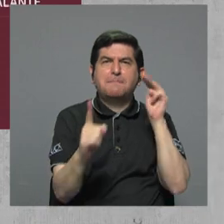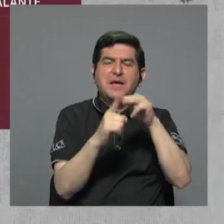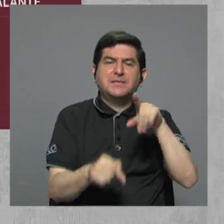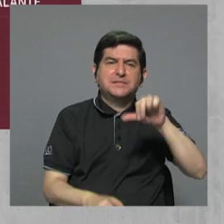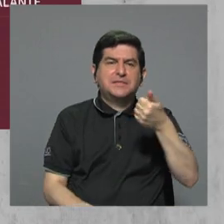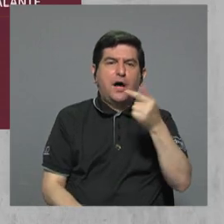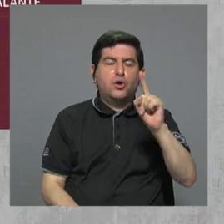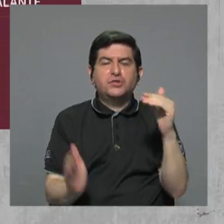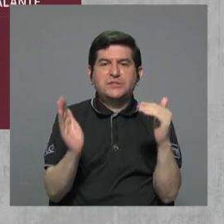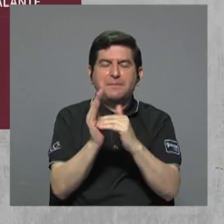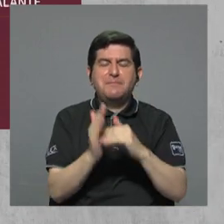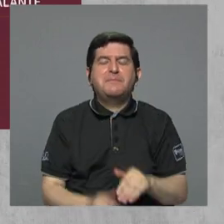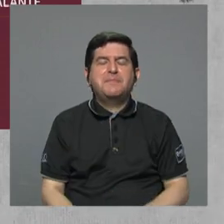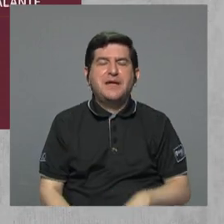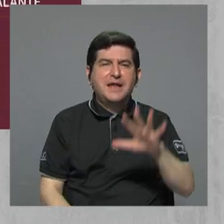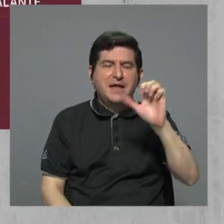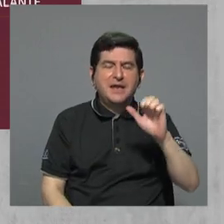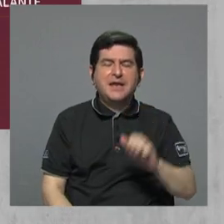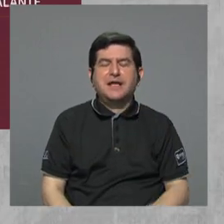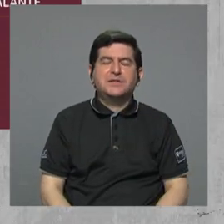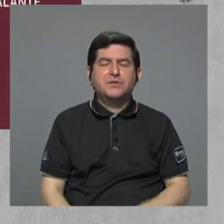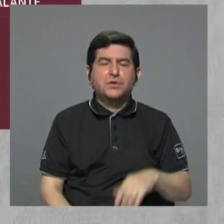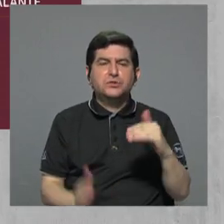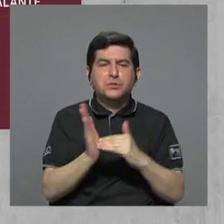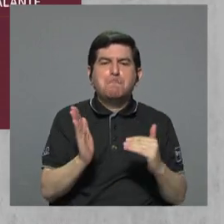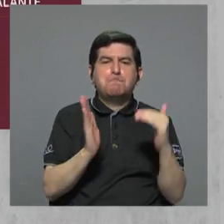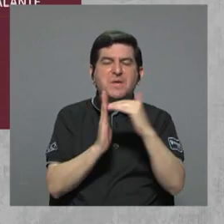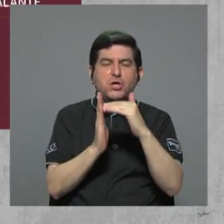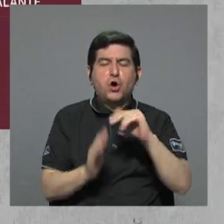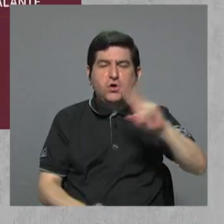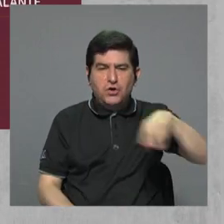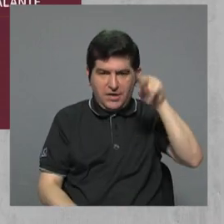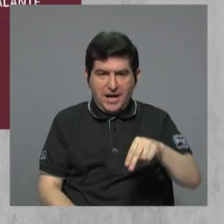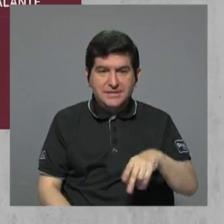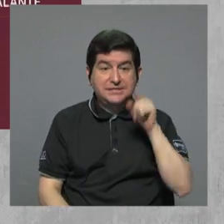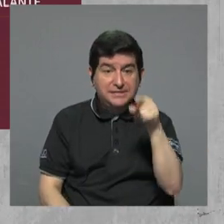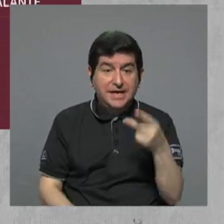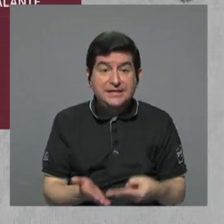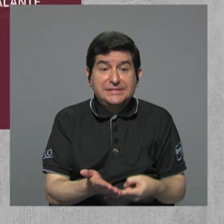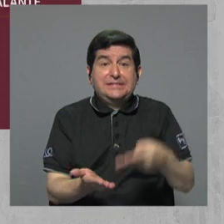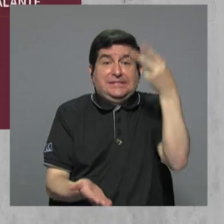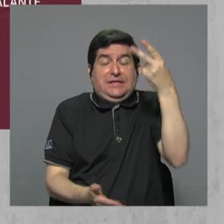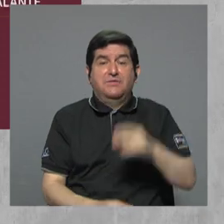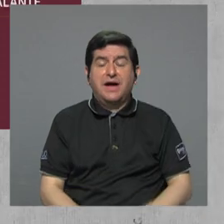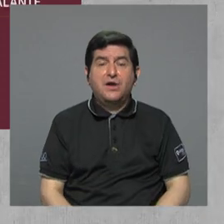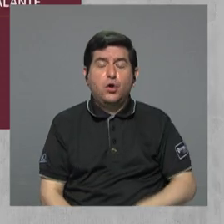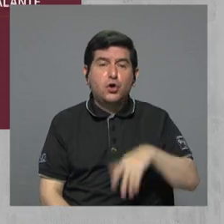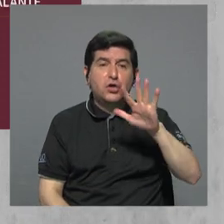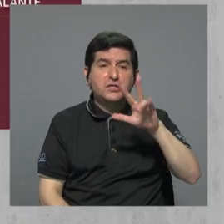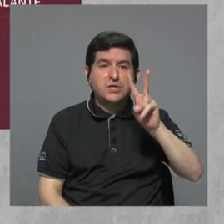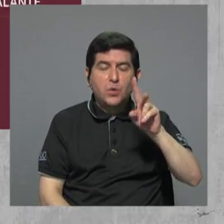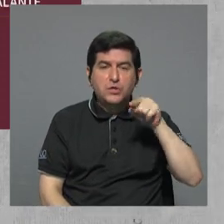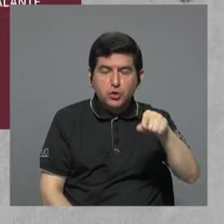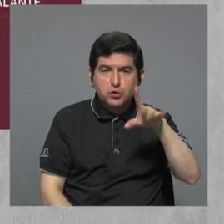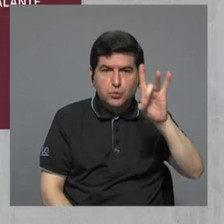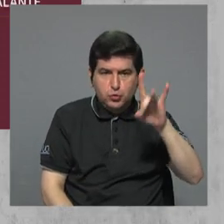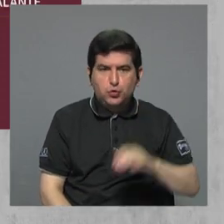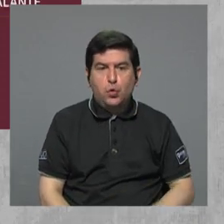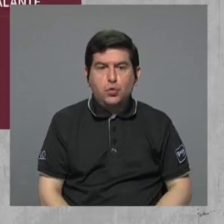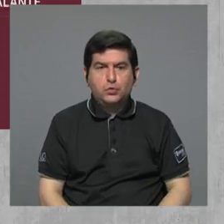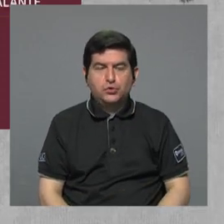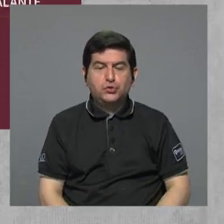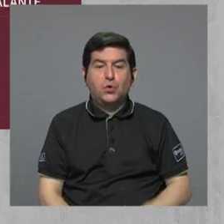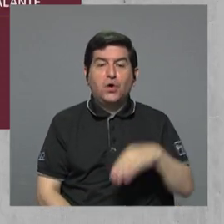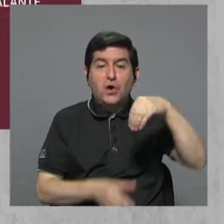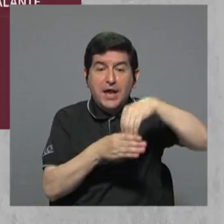.506 miles de millones de colones. De este monto, el 52.8 va a provener